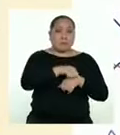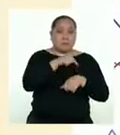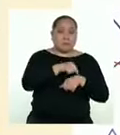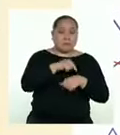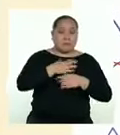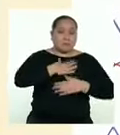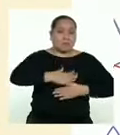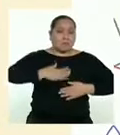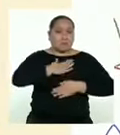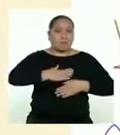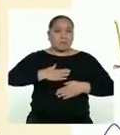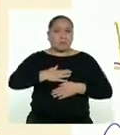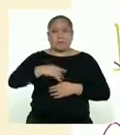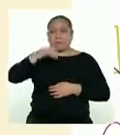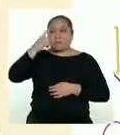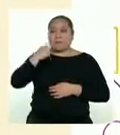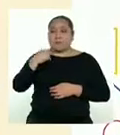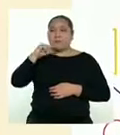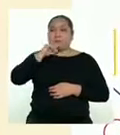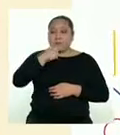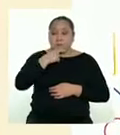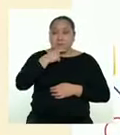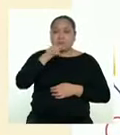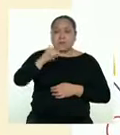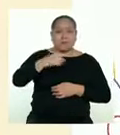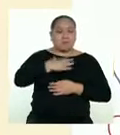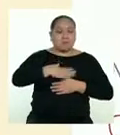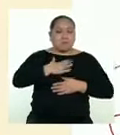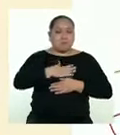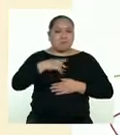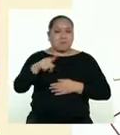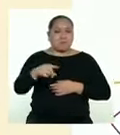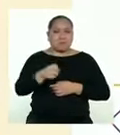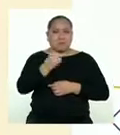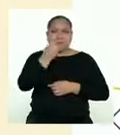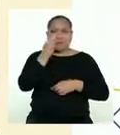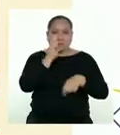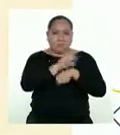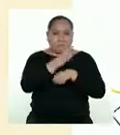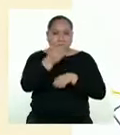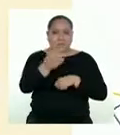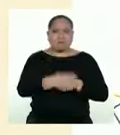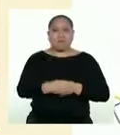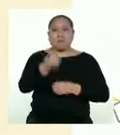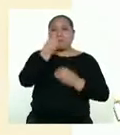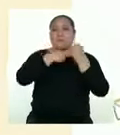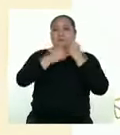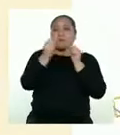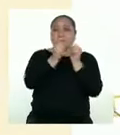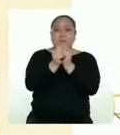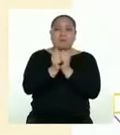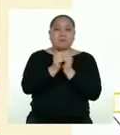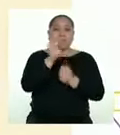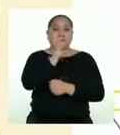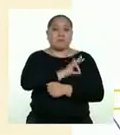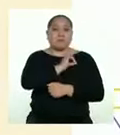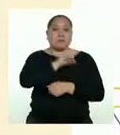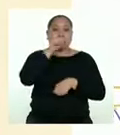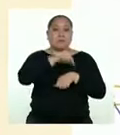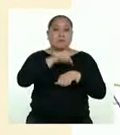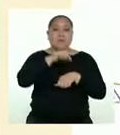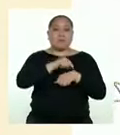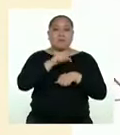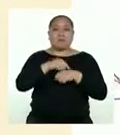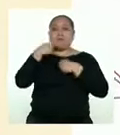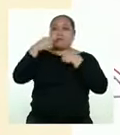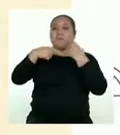sean agradables y que chicas y chicos los disfruten. Algunas sugerencias son almuercen juntos y aprovecha estos momentos